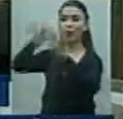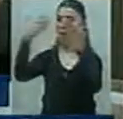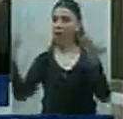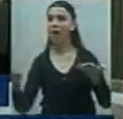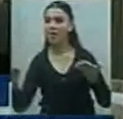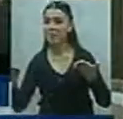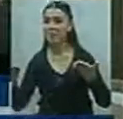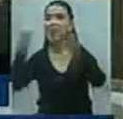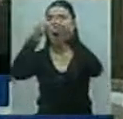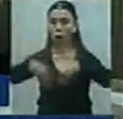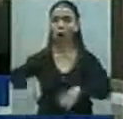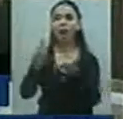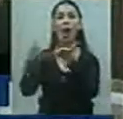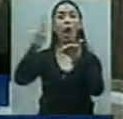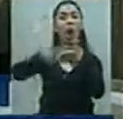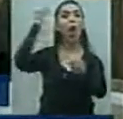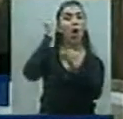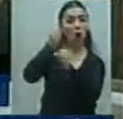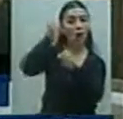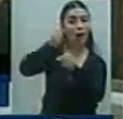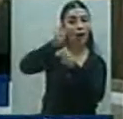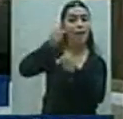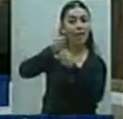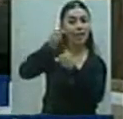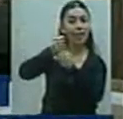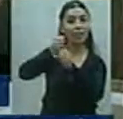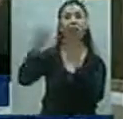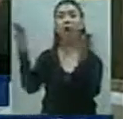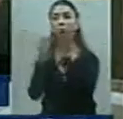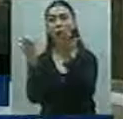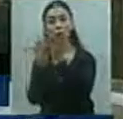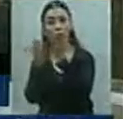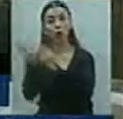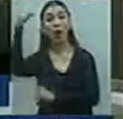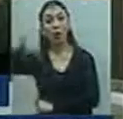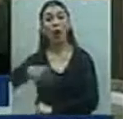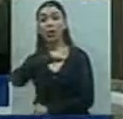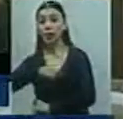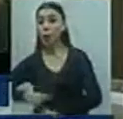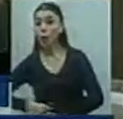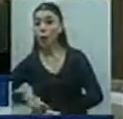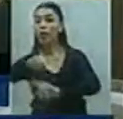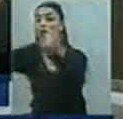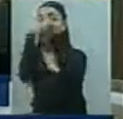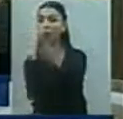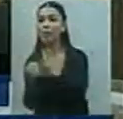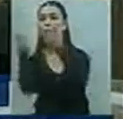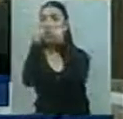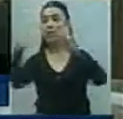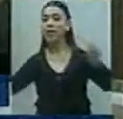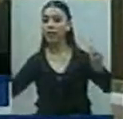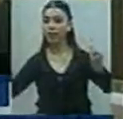Pero este gobierno ha tomado la decisión política de sanear el sector. Hemos tenido